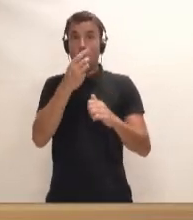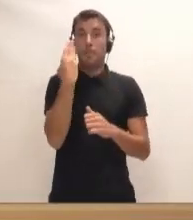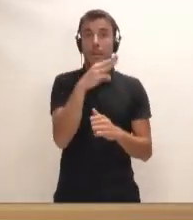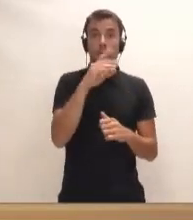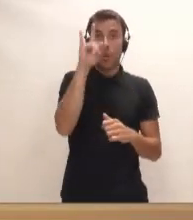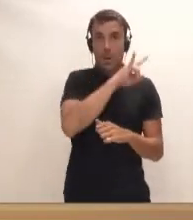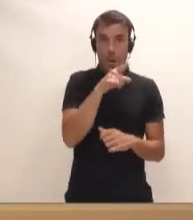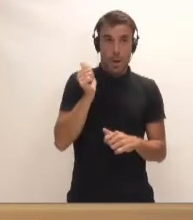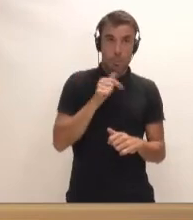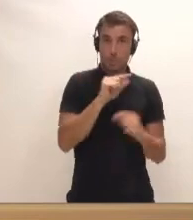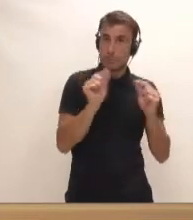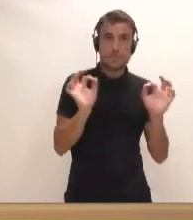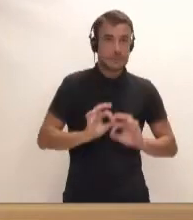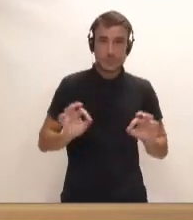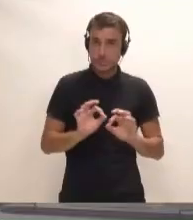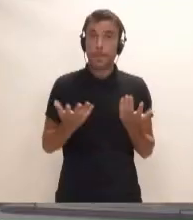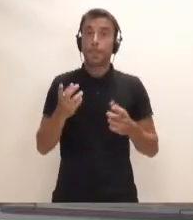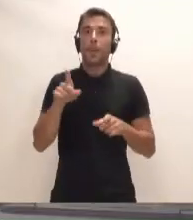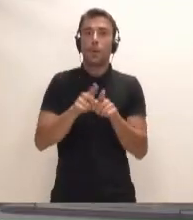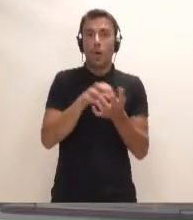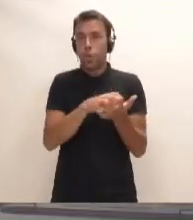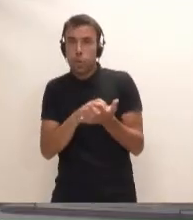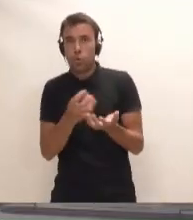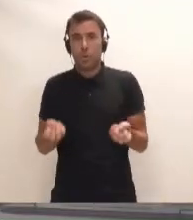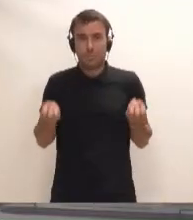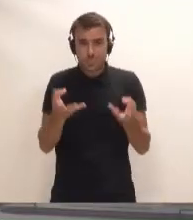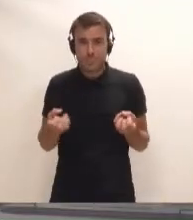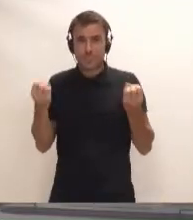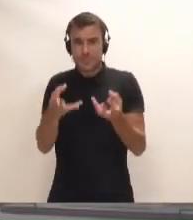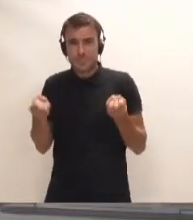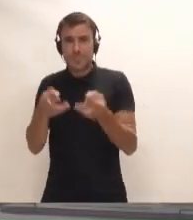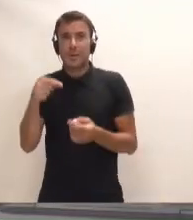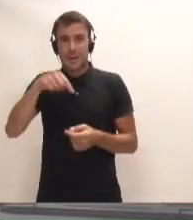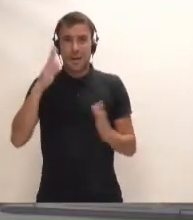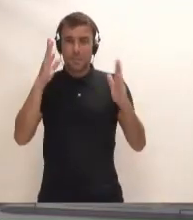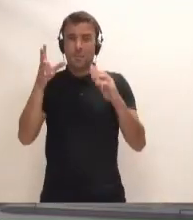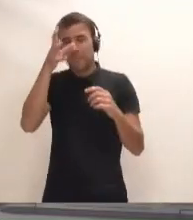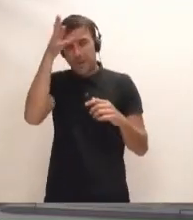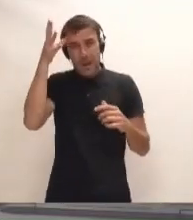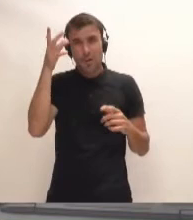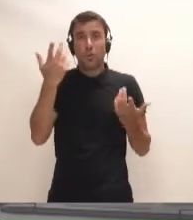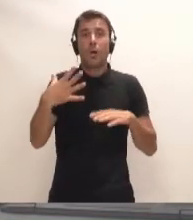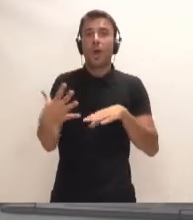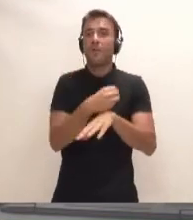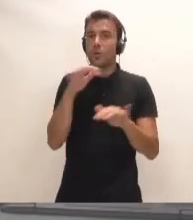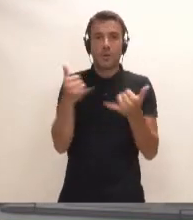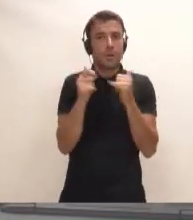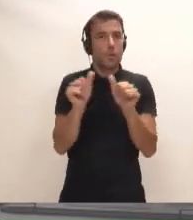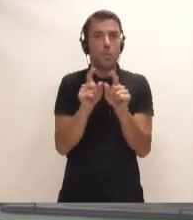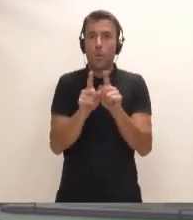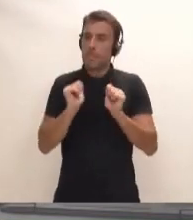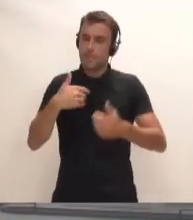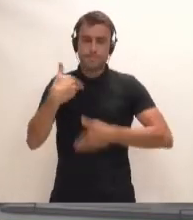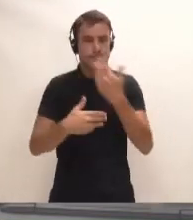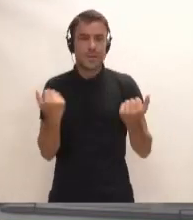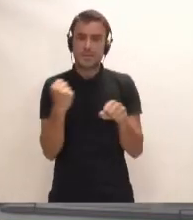Canarias. Ante las incertidumbres planteadas y manifestadas intensamente en este verano, en los medios del Cabildo de Tenerife se pone en marcha con el Gobierno